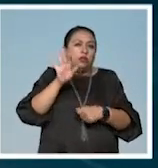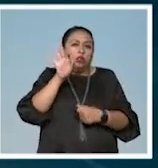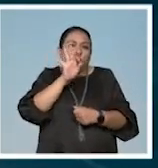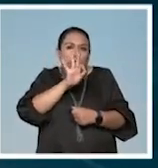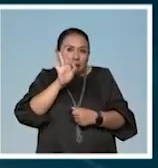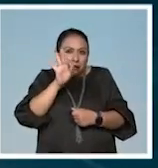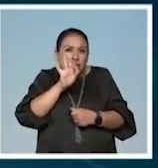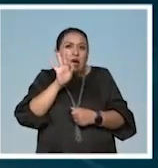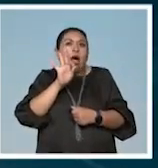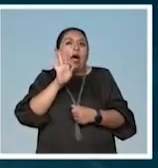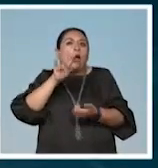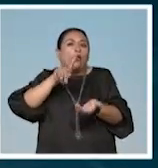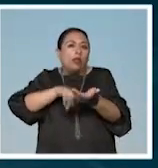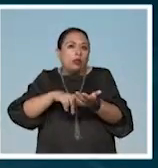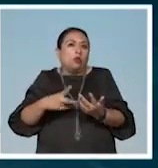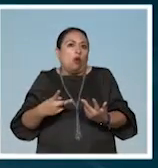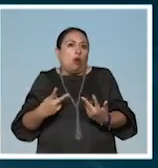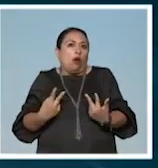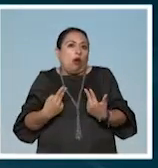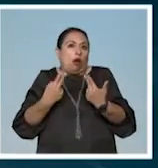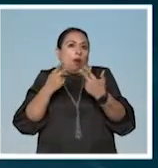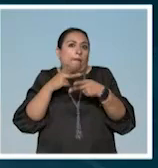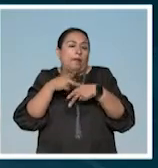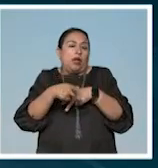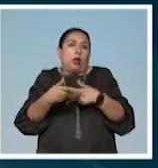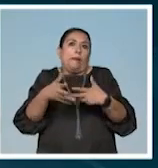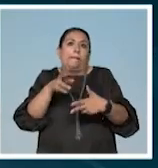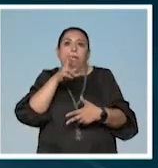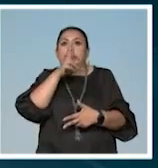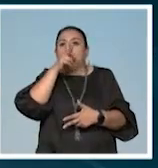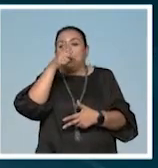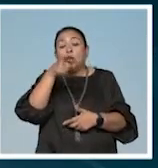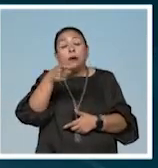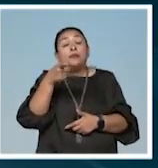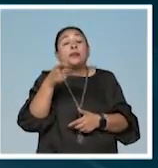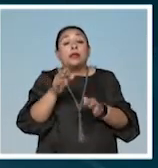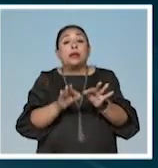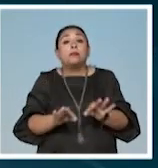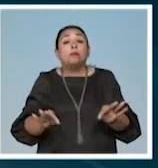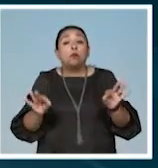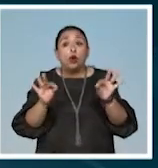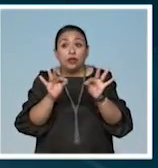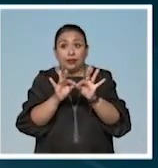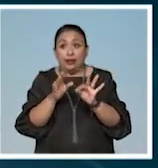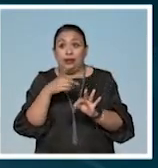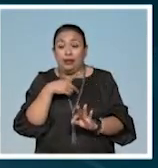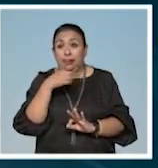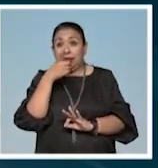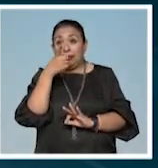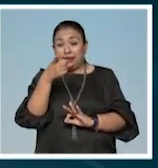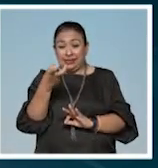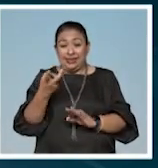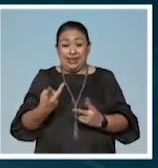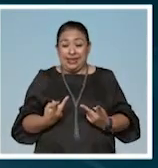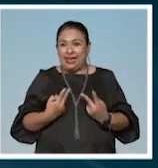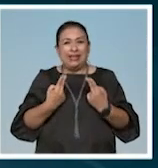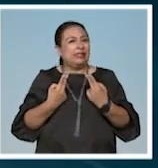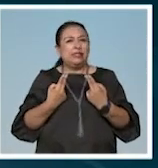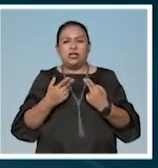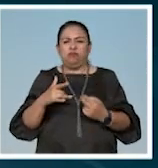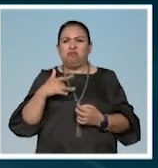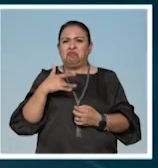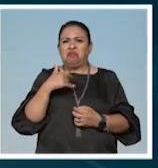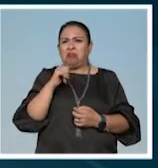o que puede provocar cáncer de piel, pues mejor aún, ¿no? Es importante, Rafael, decir que este cáncer no tiene